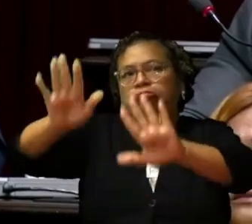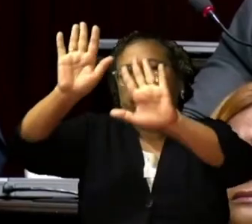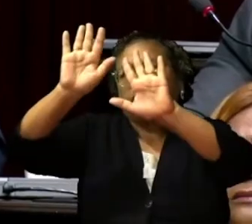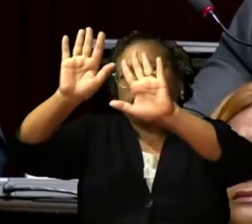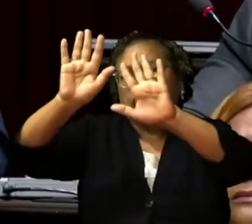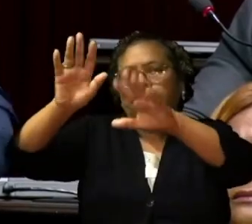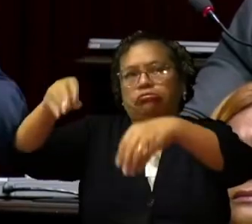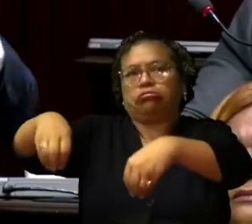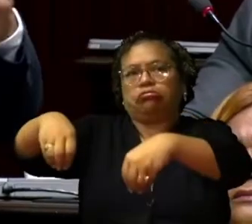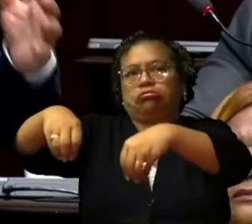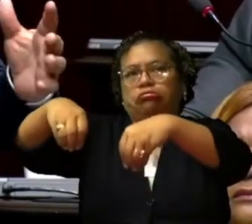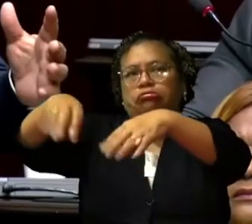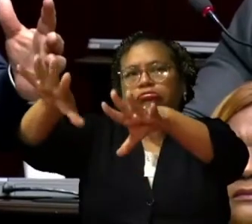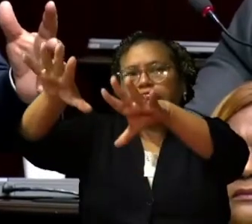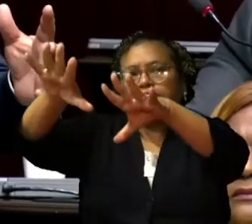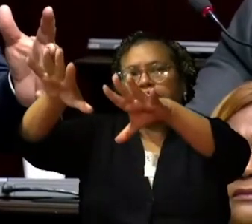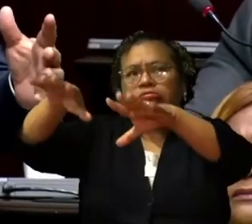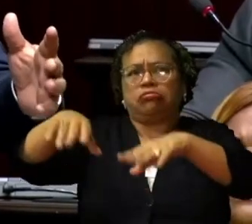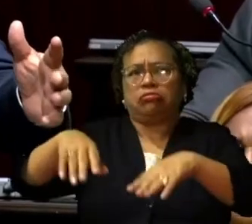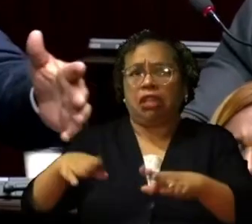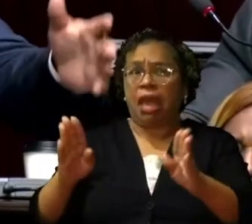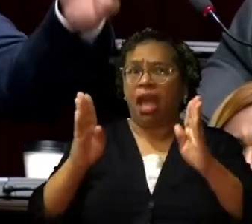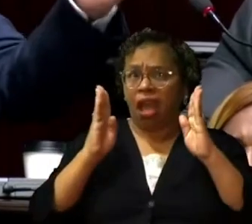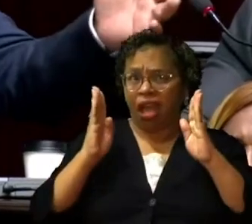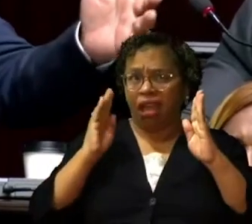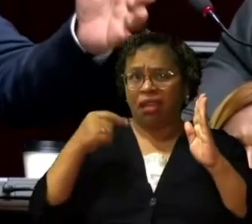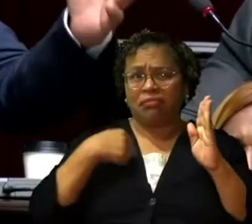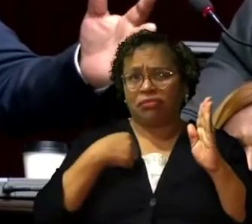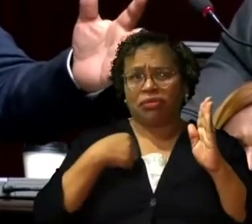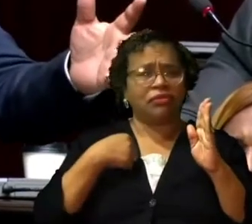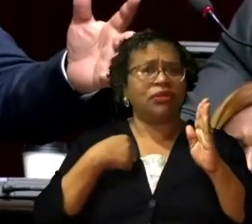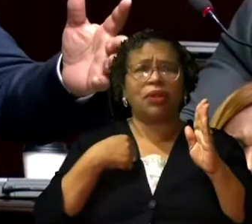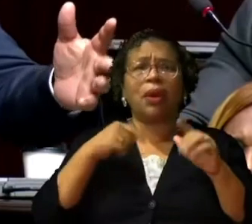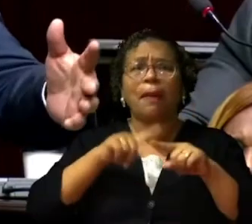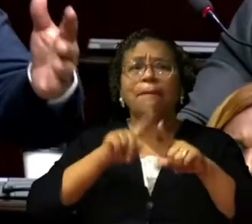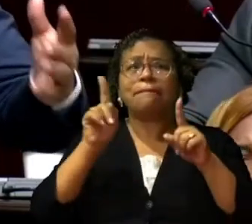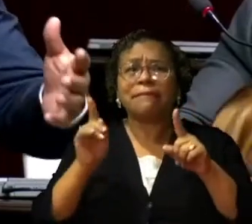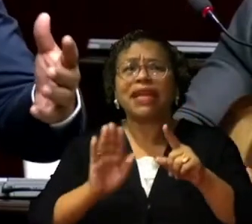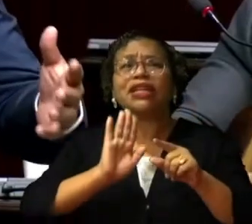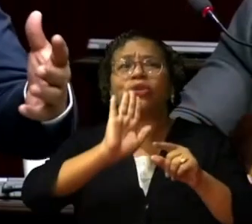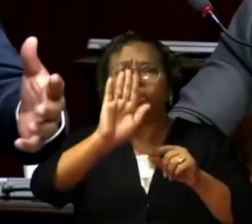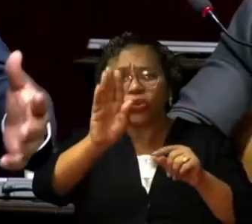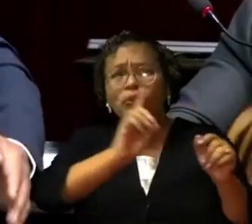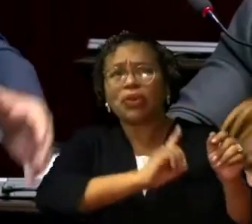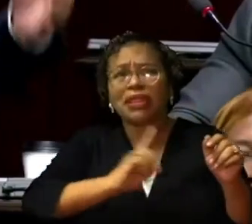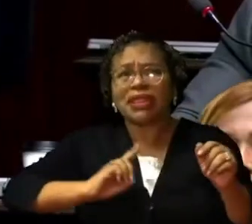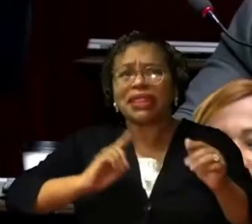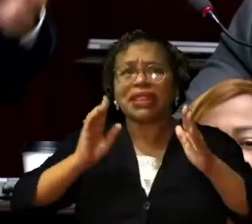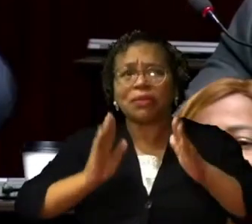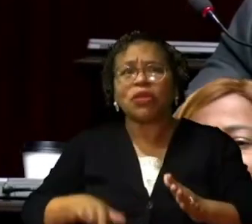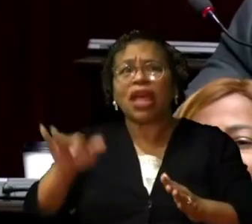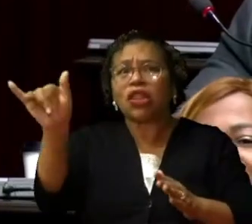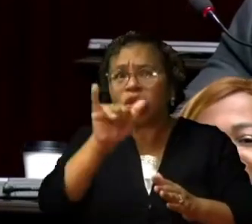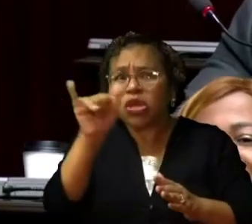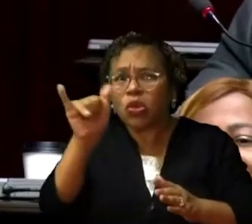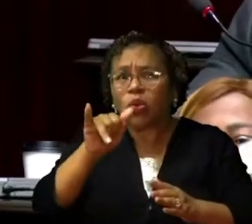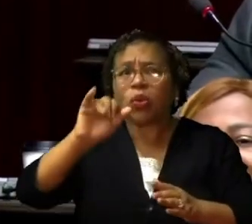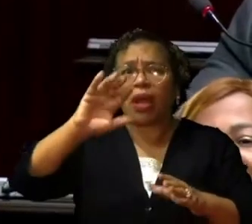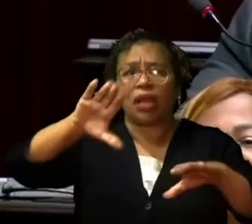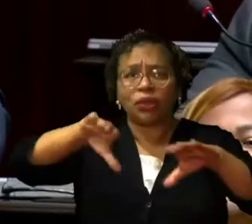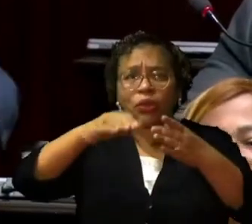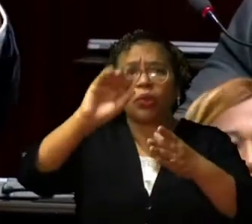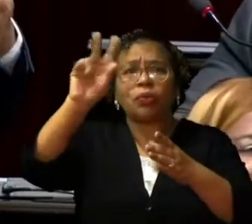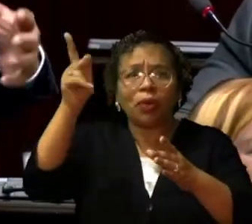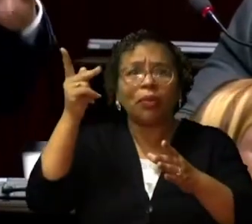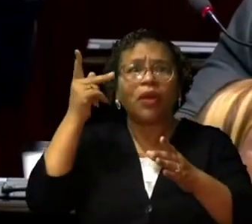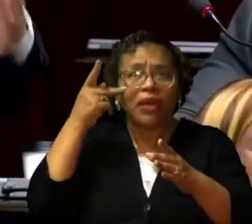Públicas, no me haga caso a mí, pero escuche su gente, escuche al diputado Juan Medina,